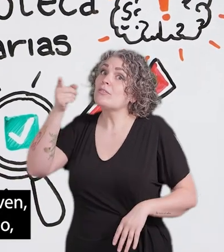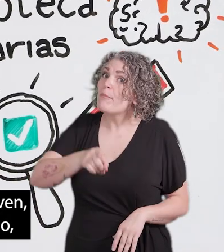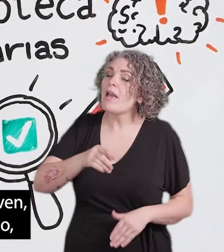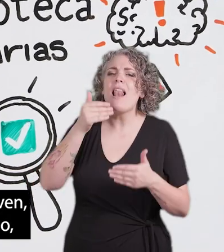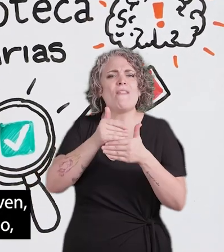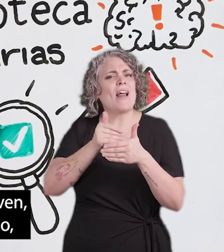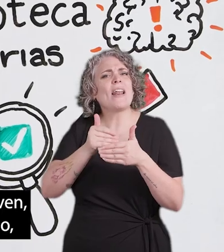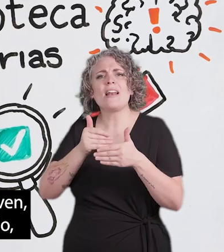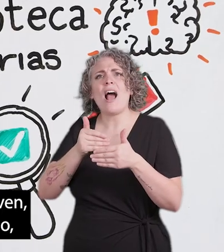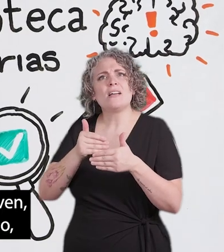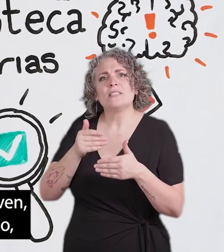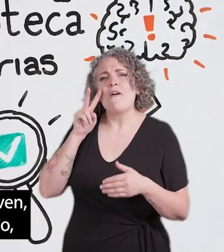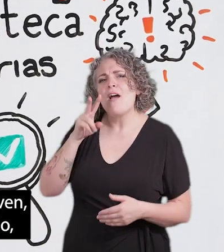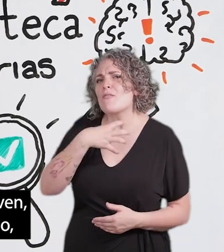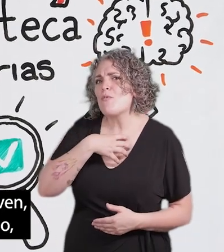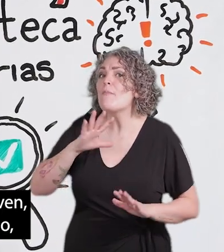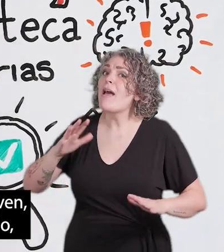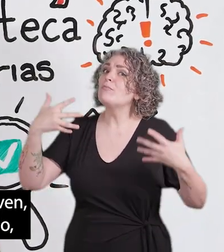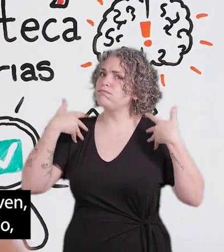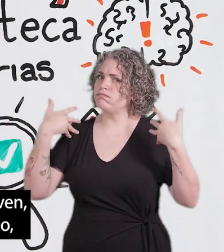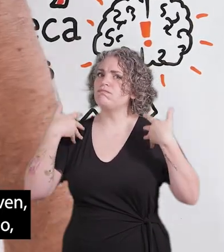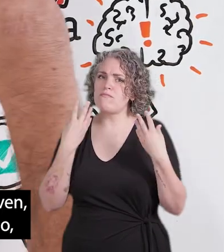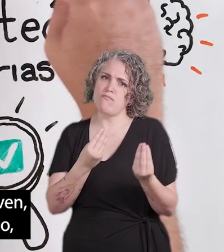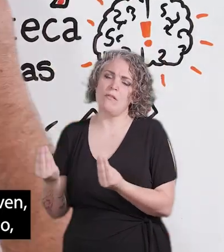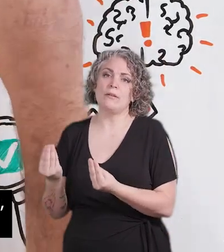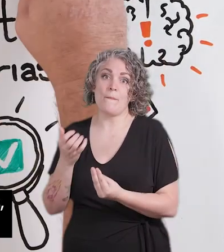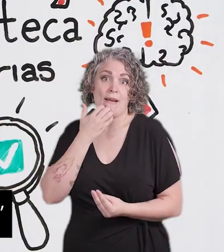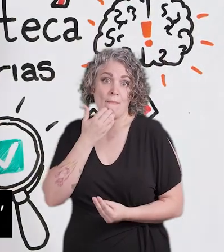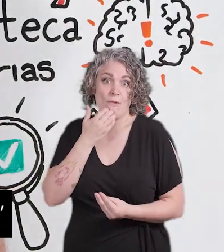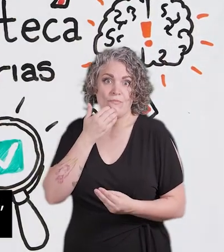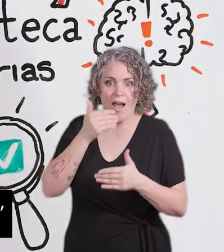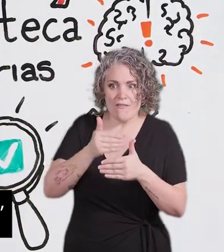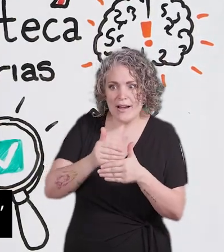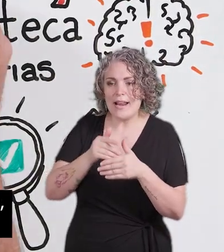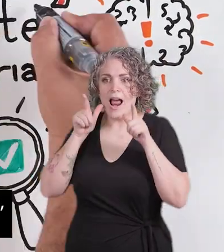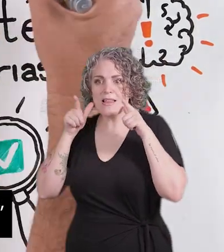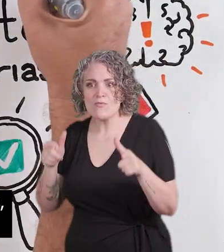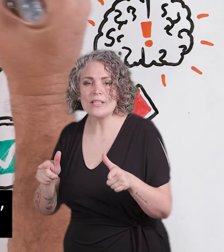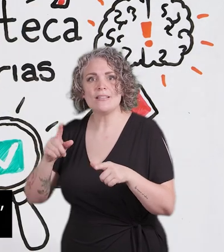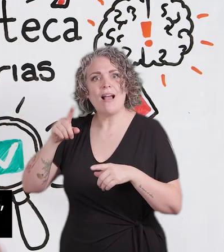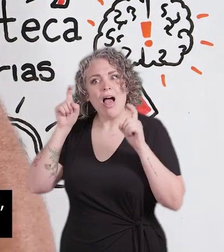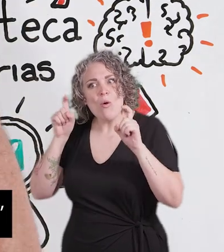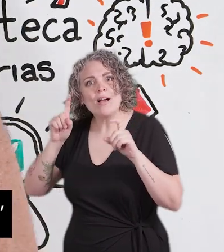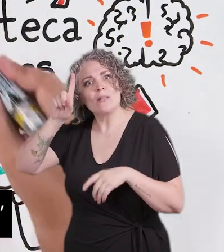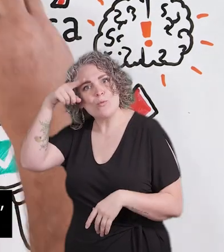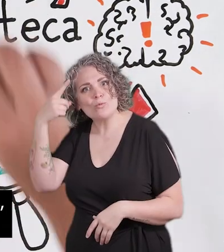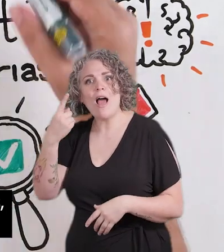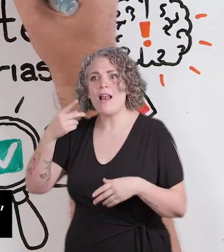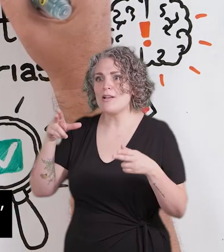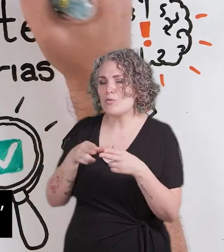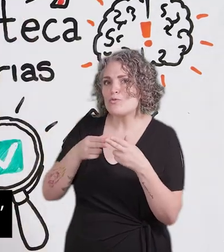ven, aunque sí se sufren, como por ejemplo las barreras lingüísticas, educativas, culturales,